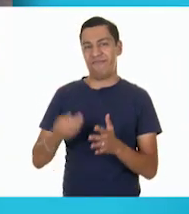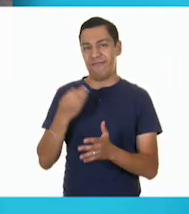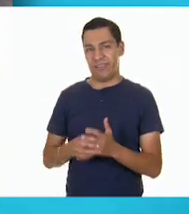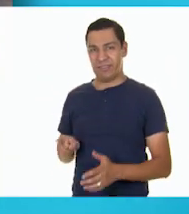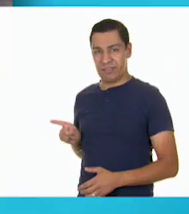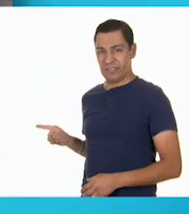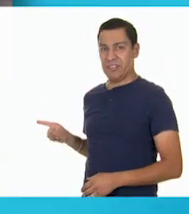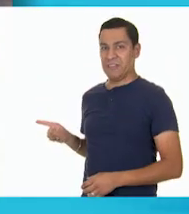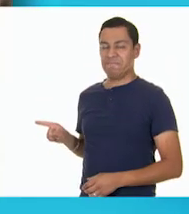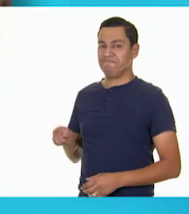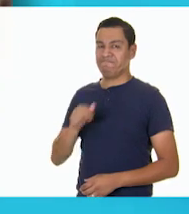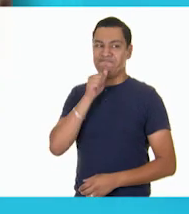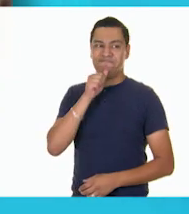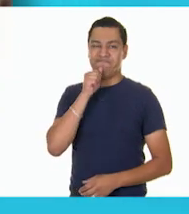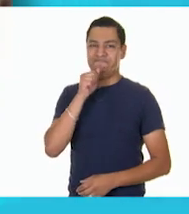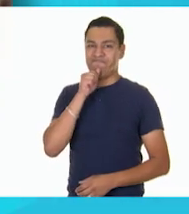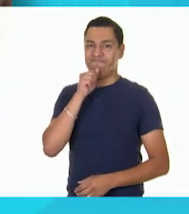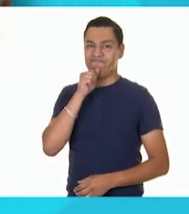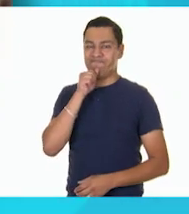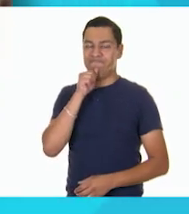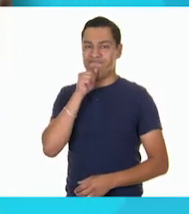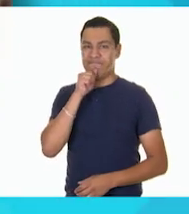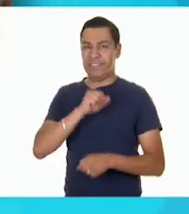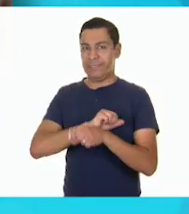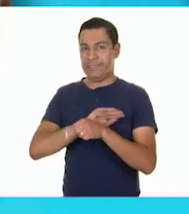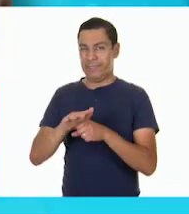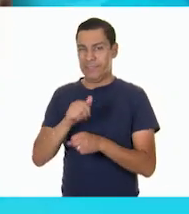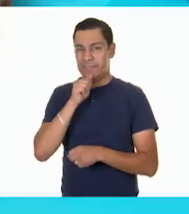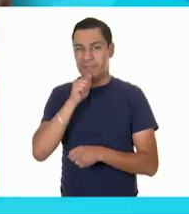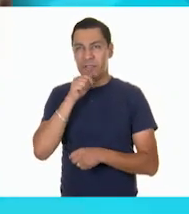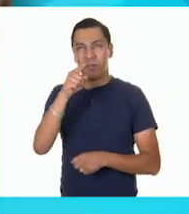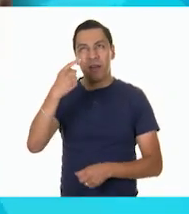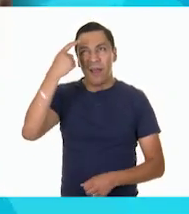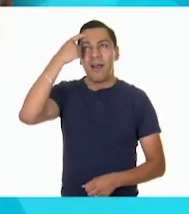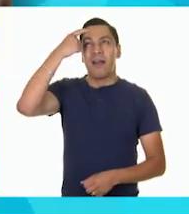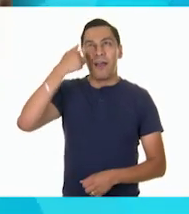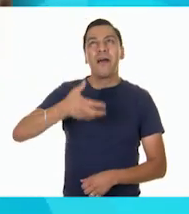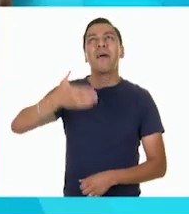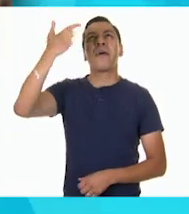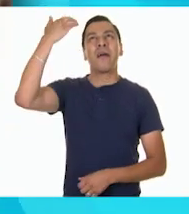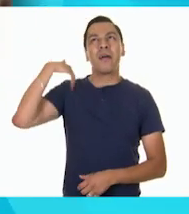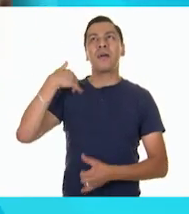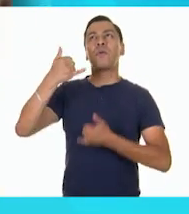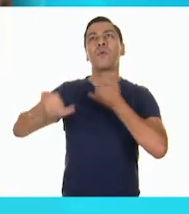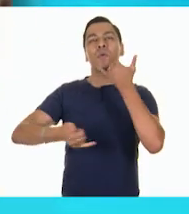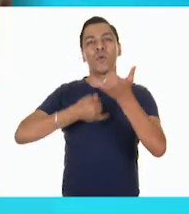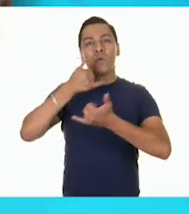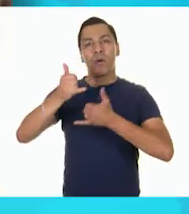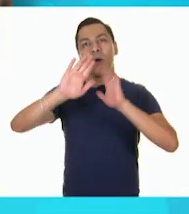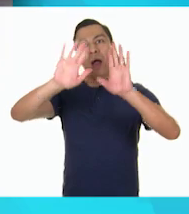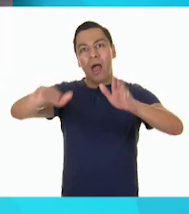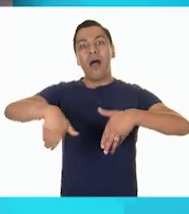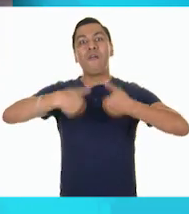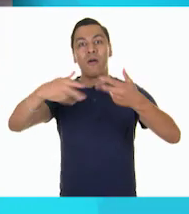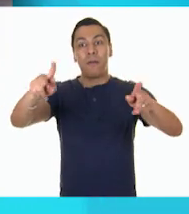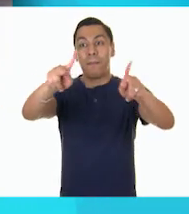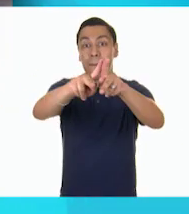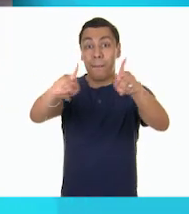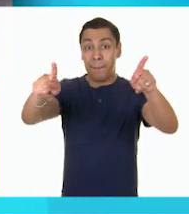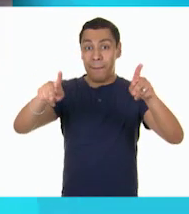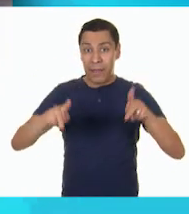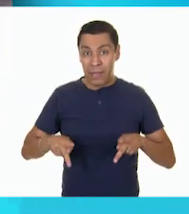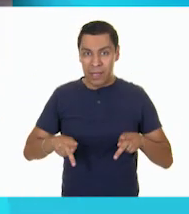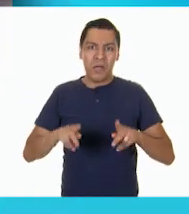como antes las conocíamos. Antes de que iniciara la pandemia, puedes recordar que los juegos regularmente se hacían al aire libre. Por ejemplo,